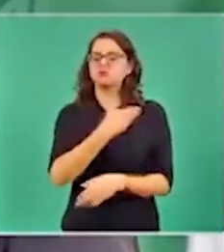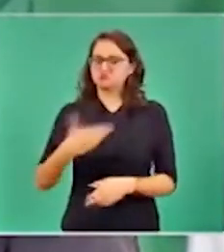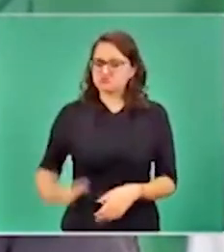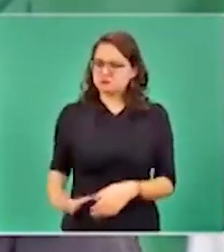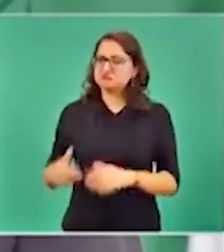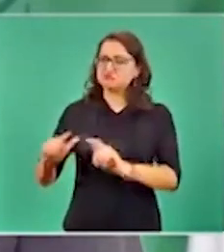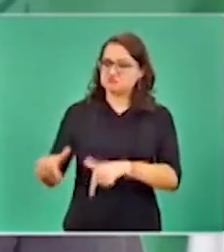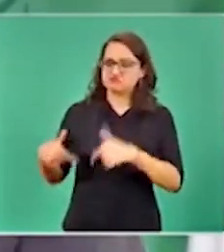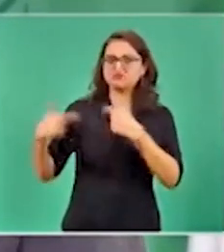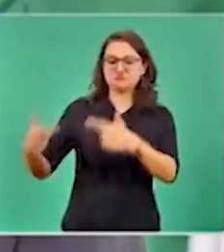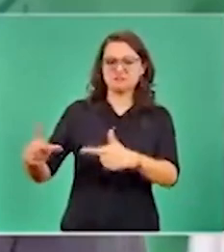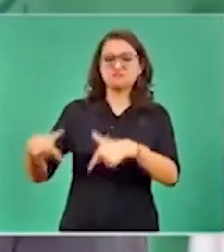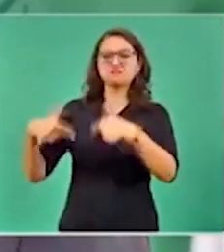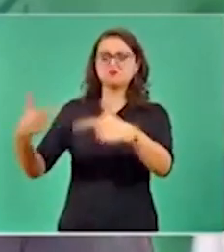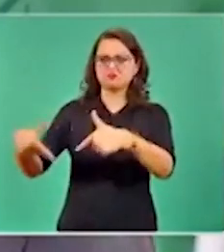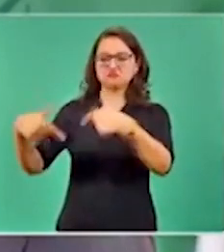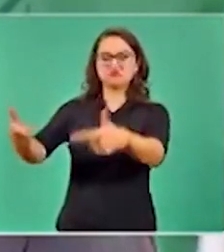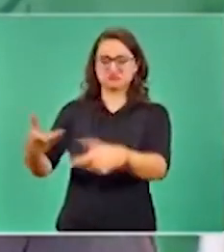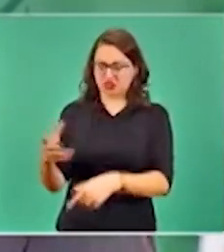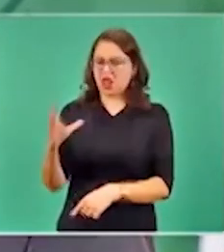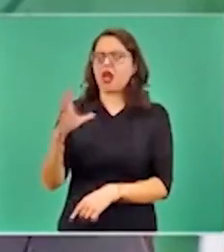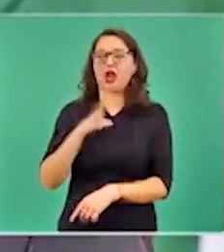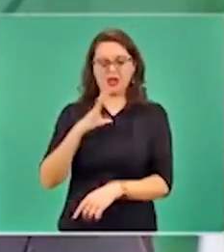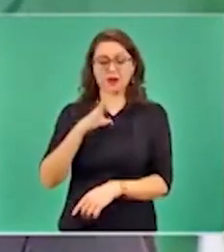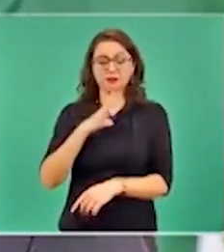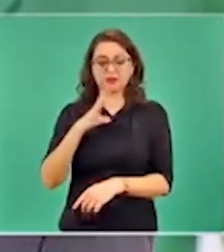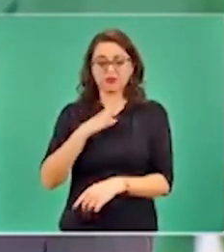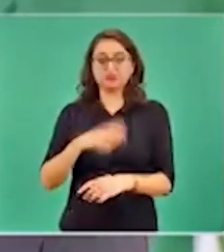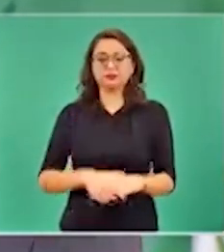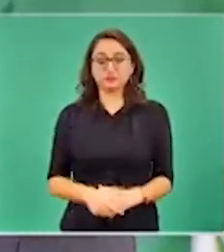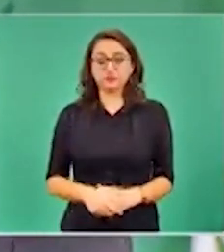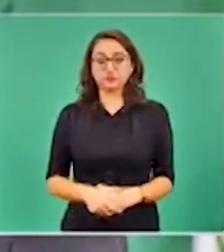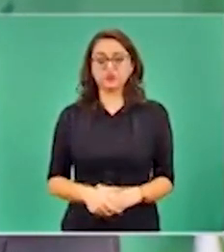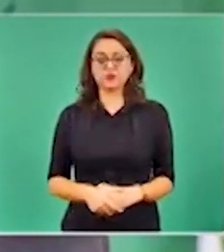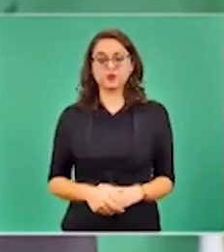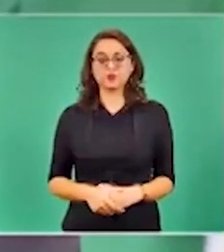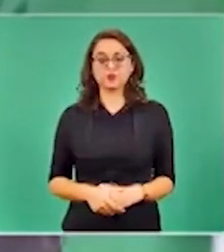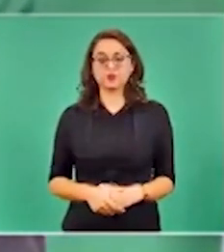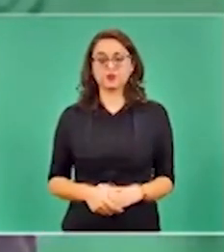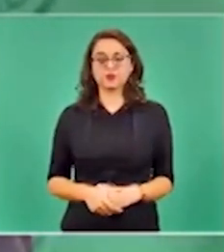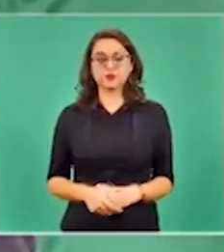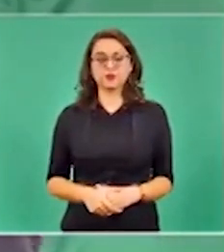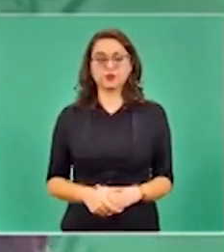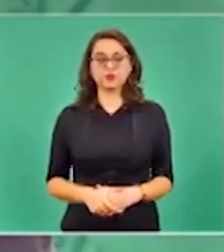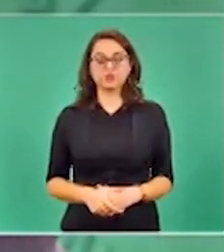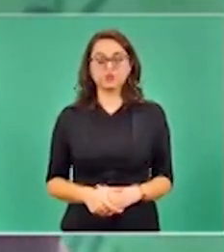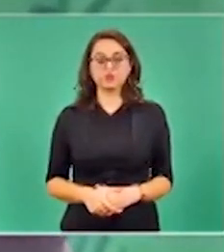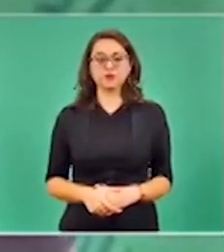Sería lamentable que no hubiese